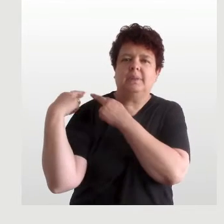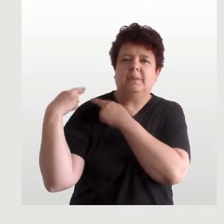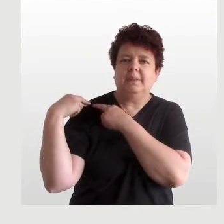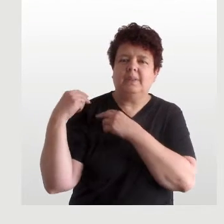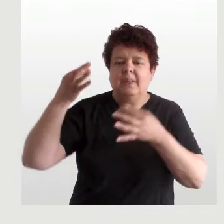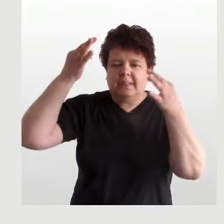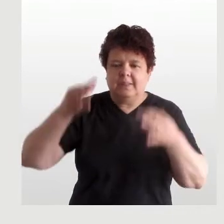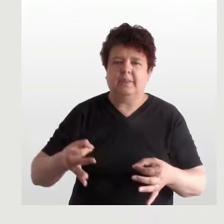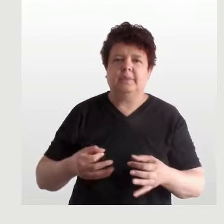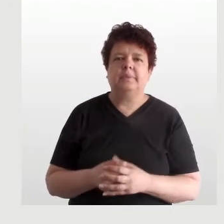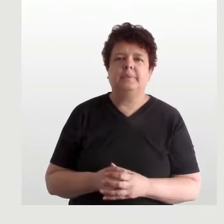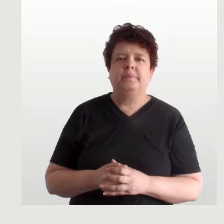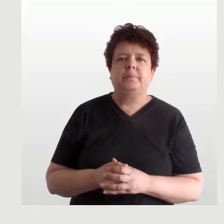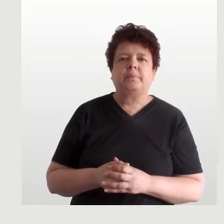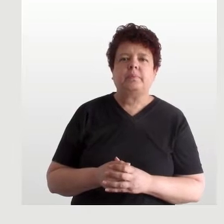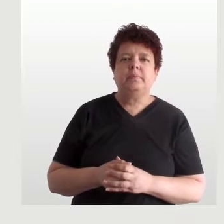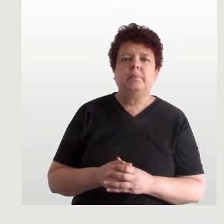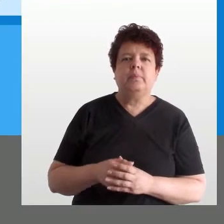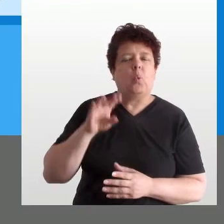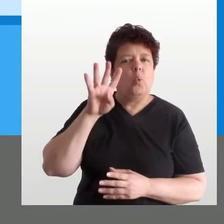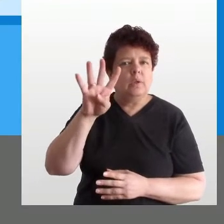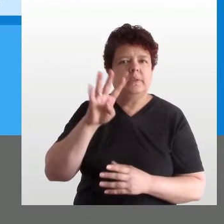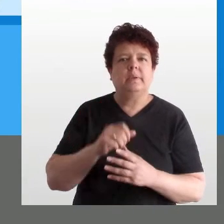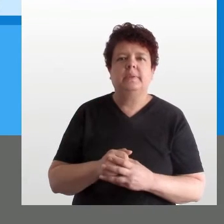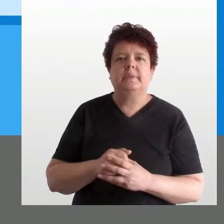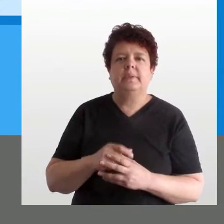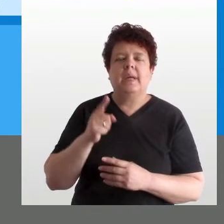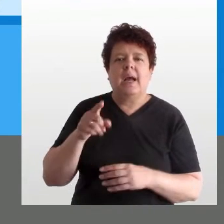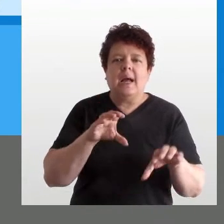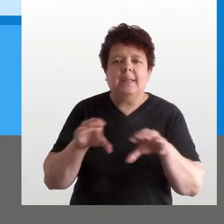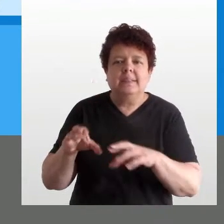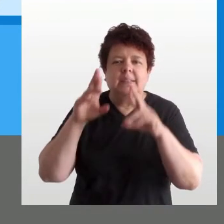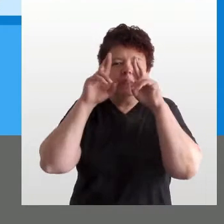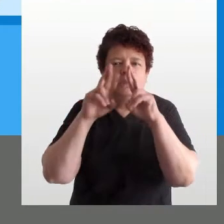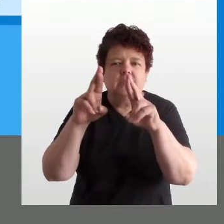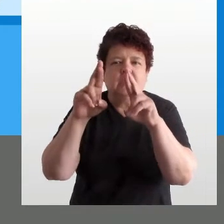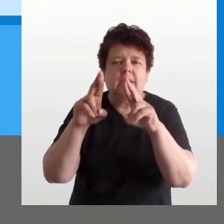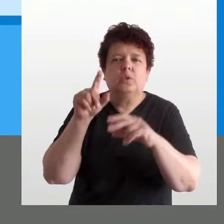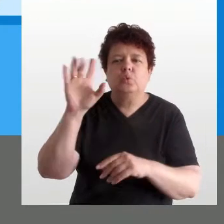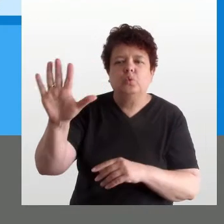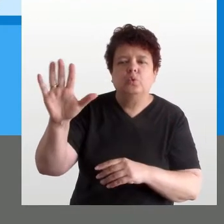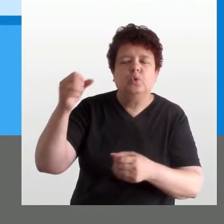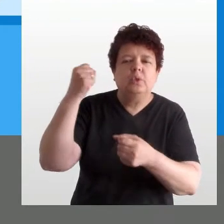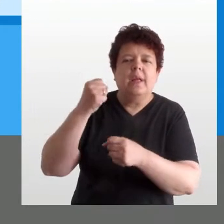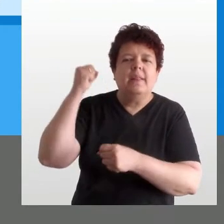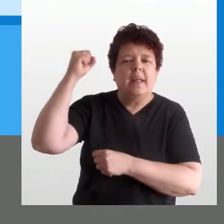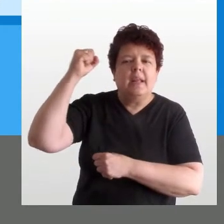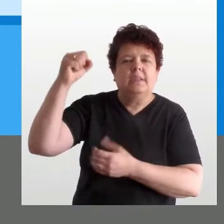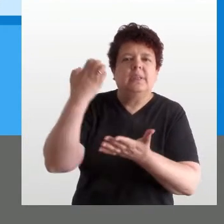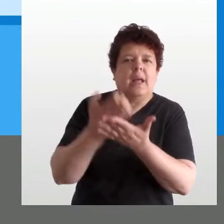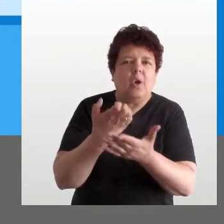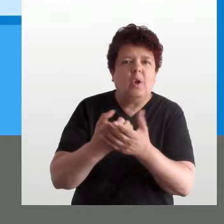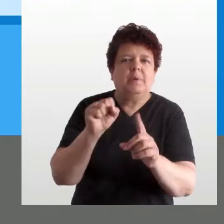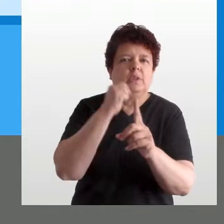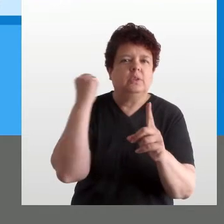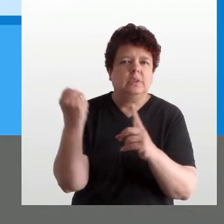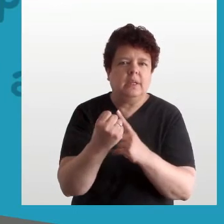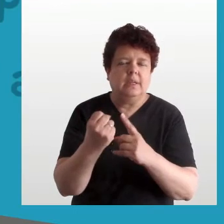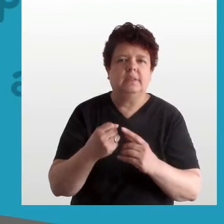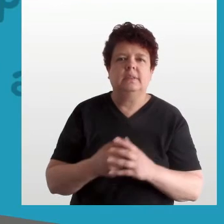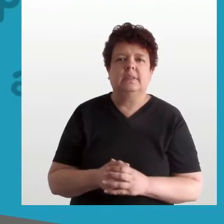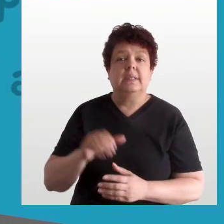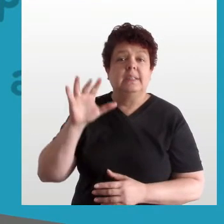cargos de toma de decisión. 4. Garantizar el ejercicio de sus derechos económicos y sociales.